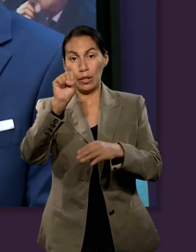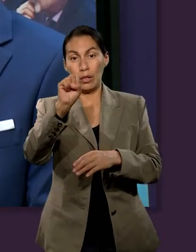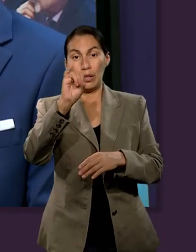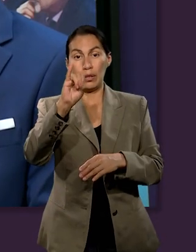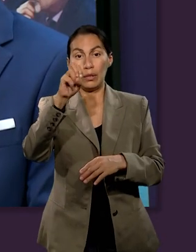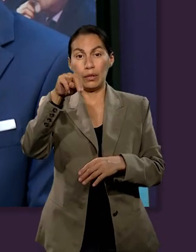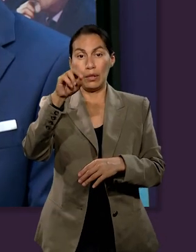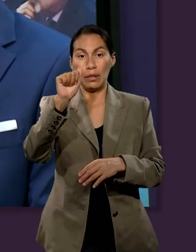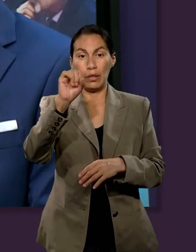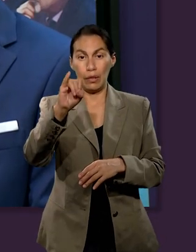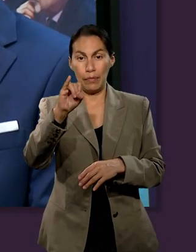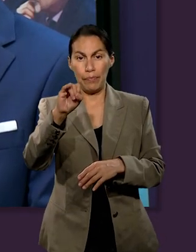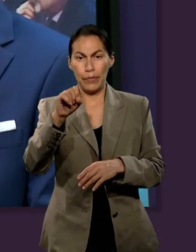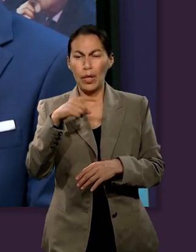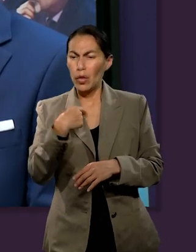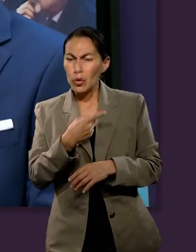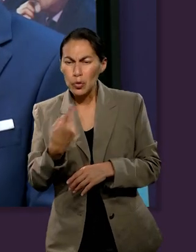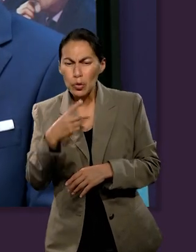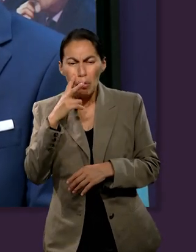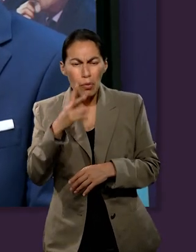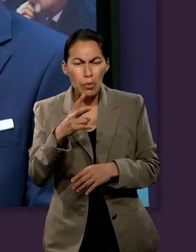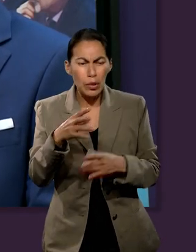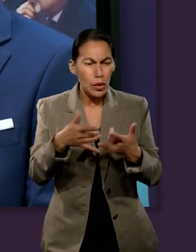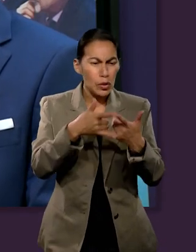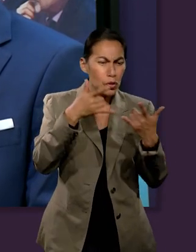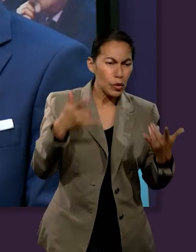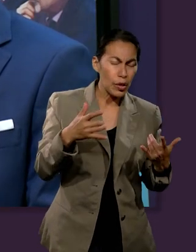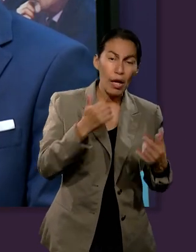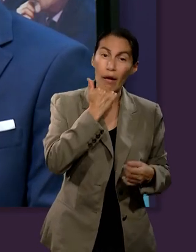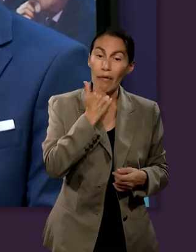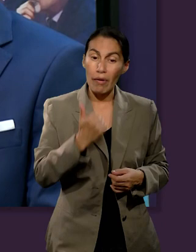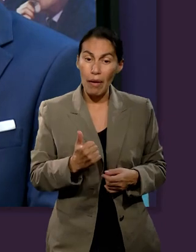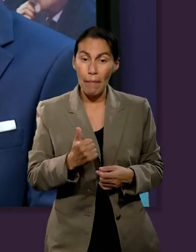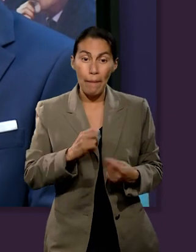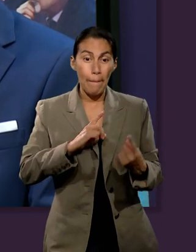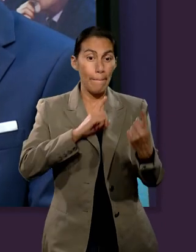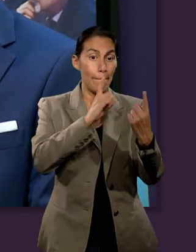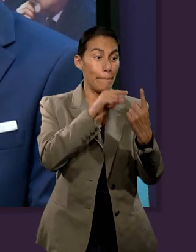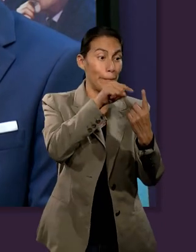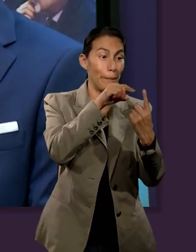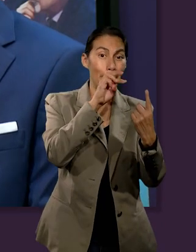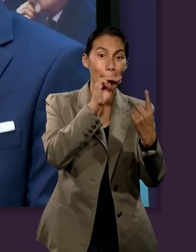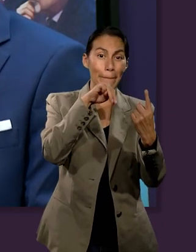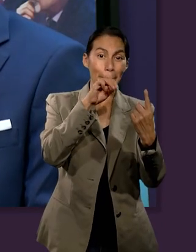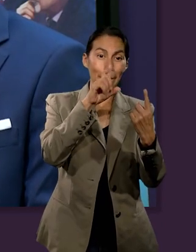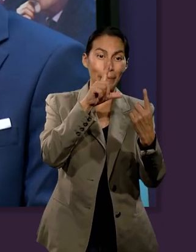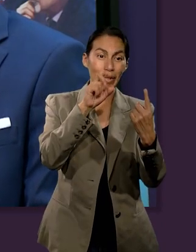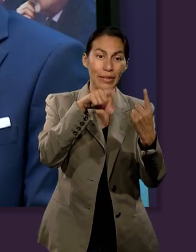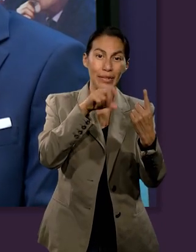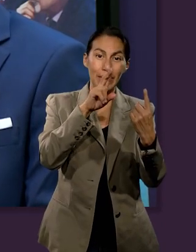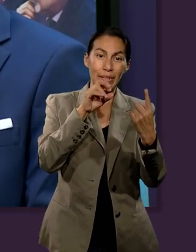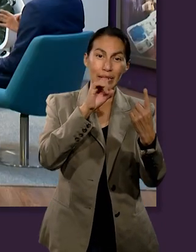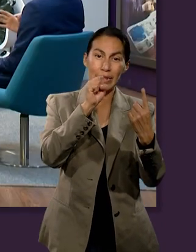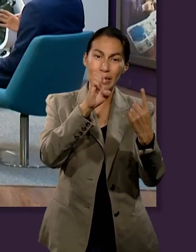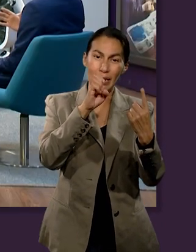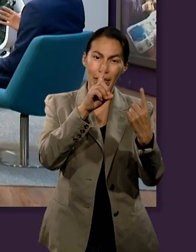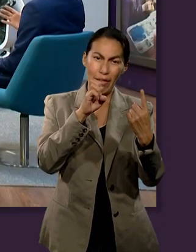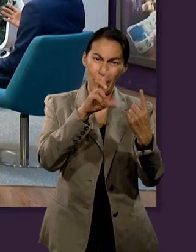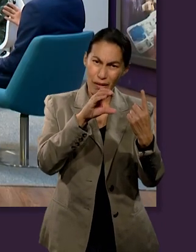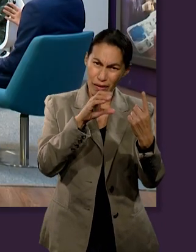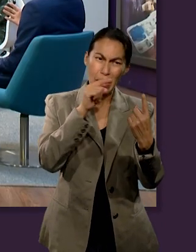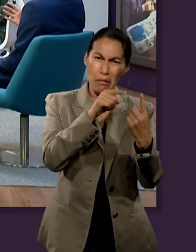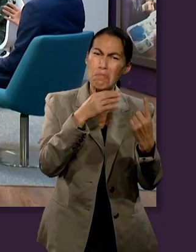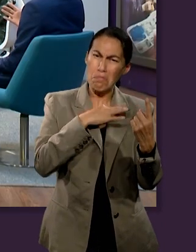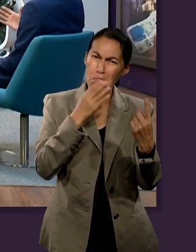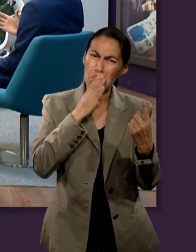pueblo judío. Cuando Dios se lo da allí en el Sinaí. Entonces, al ver esta historia de Abraham con Melquisedec, nos damos cuenta de